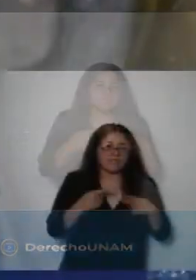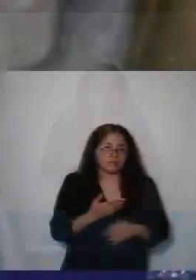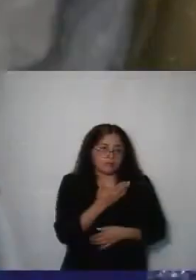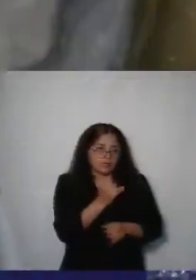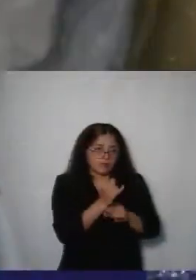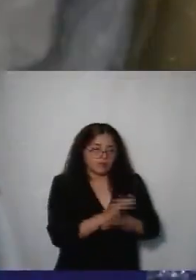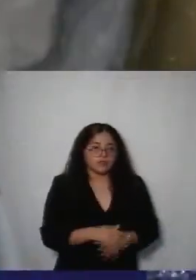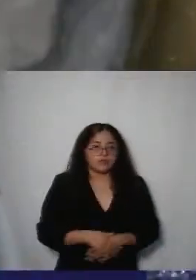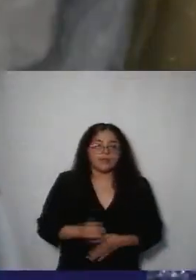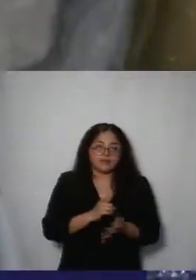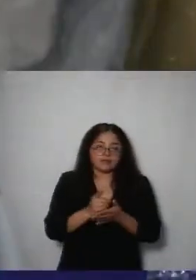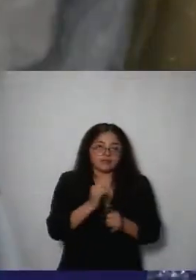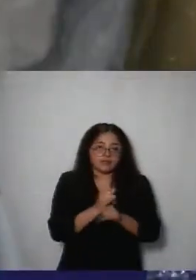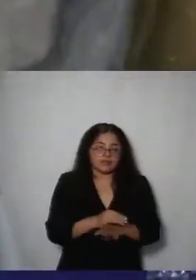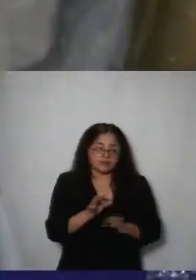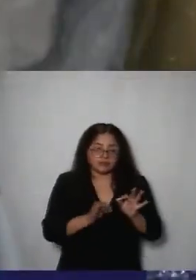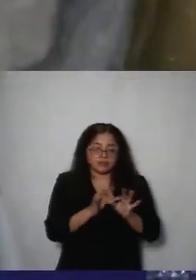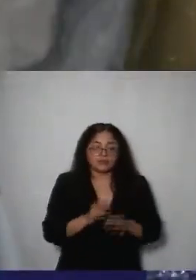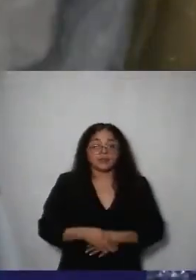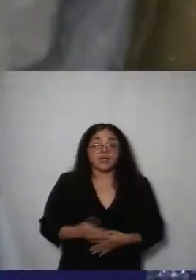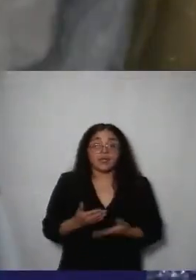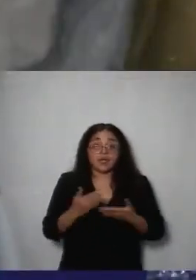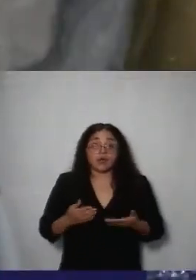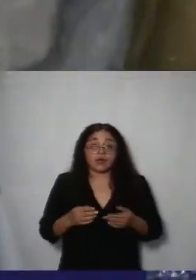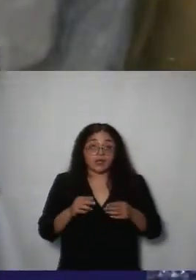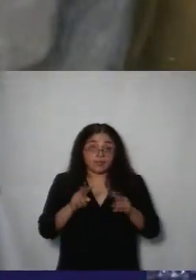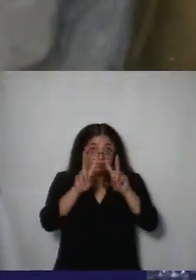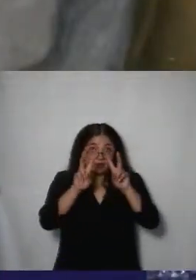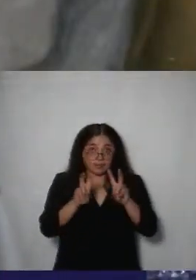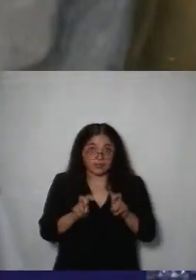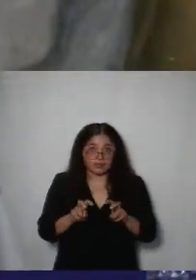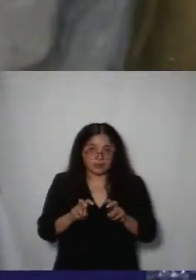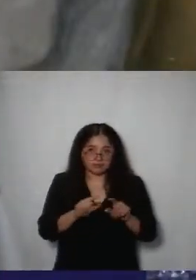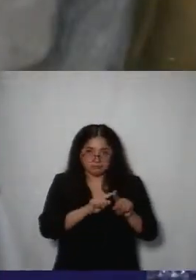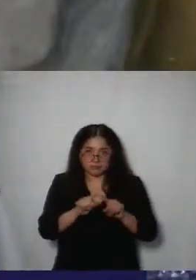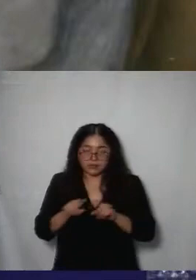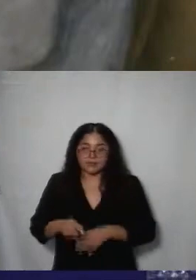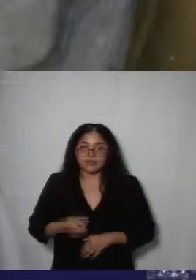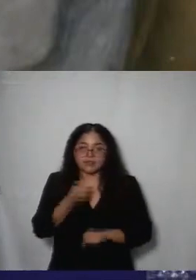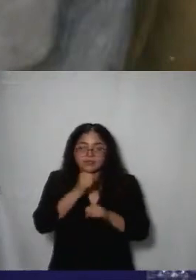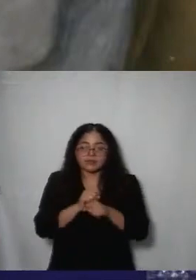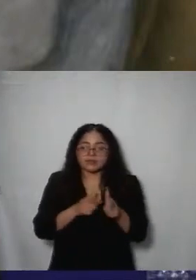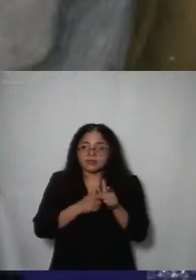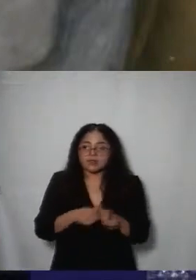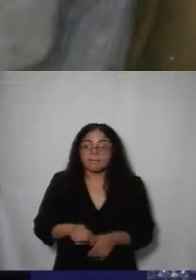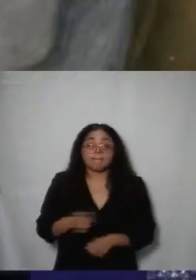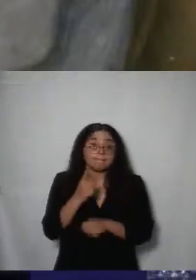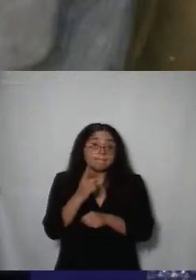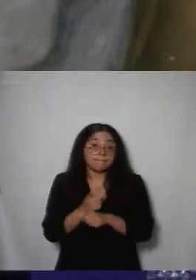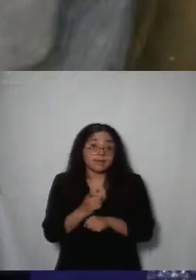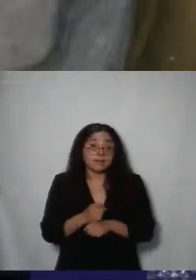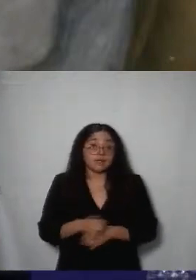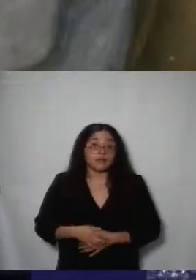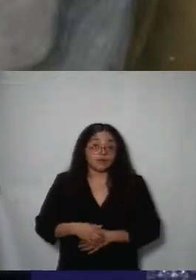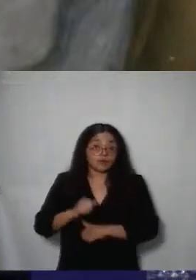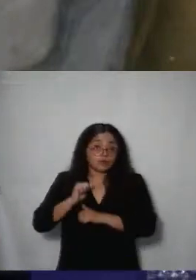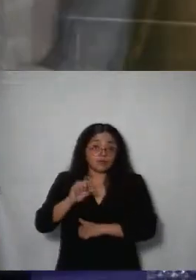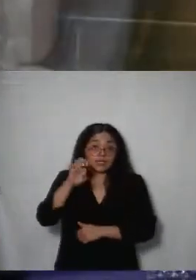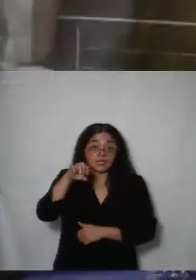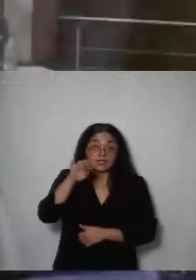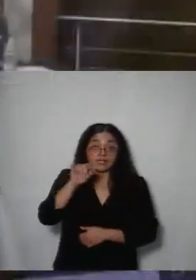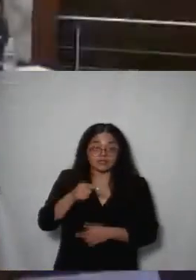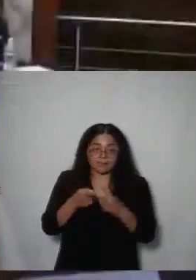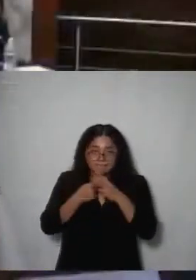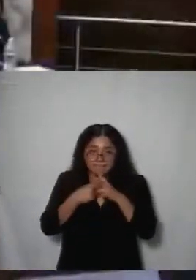del derecho de acceso a la información ahora sí asuntos generales adelante secretaria primero tenemos la intervención de la comisión de la Enríquez